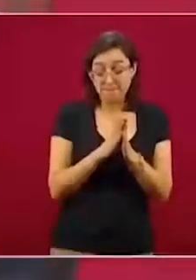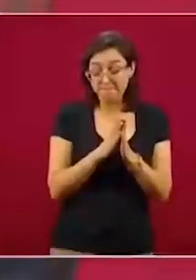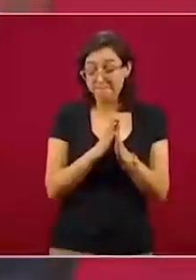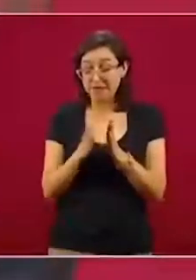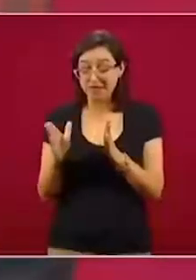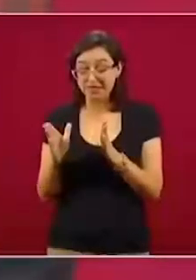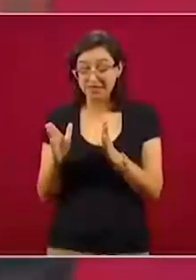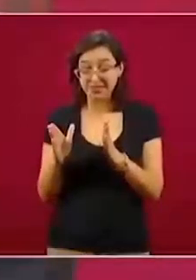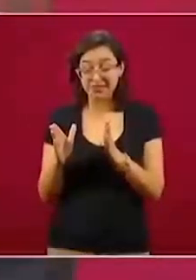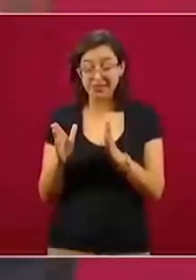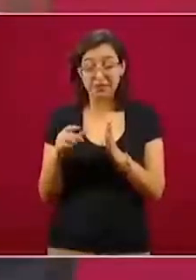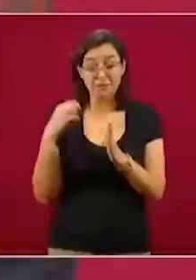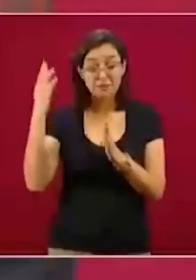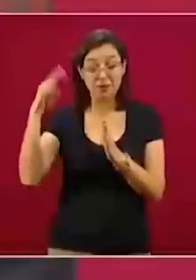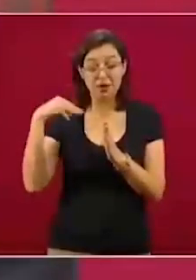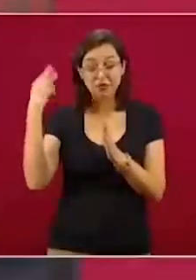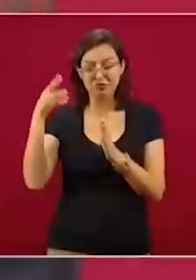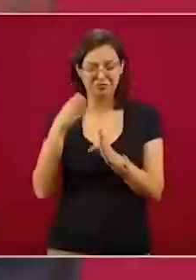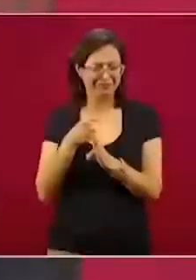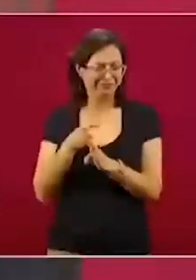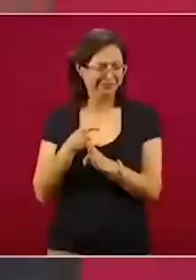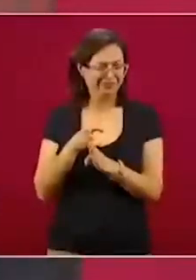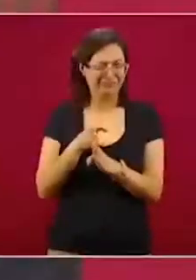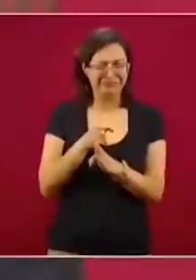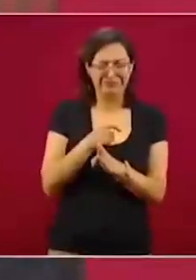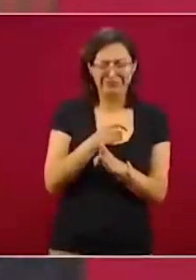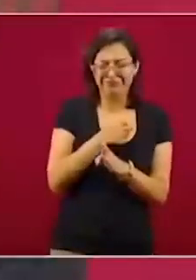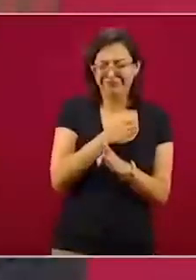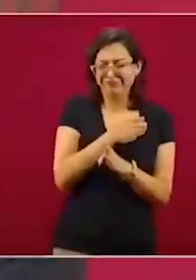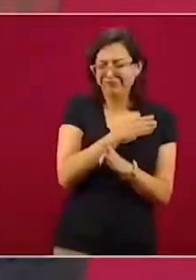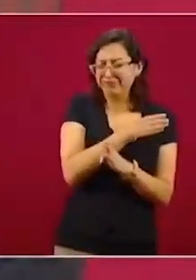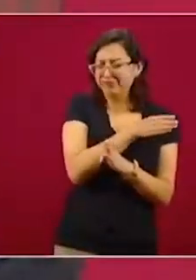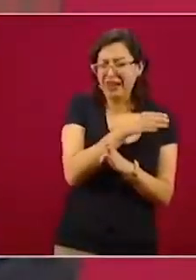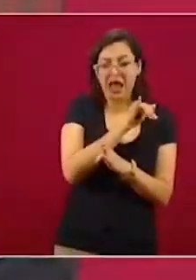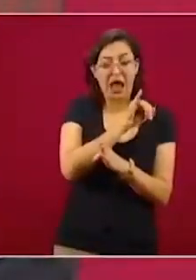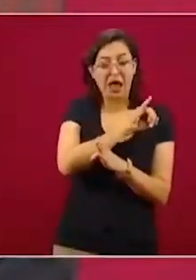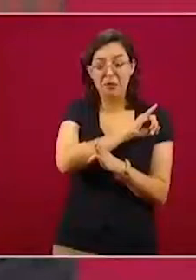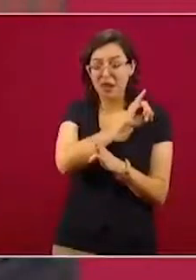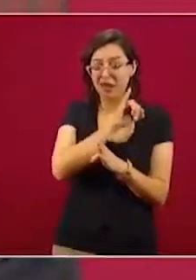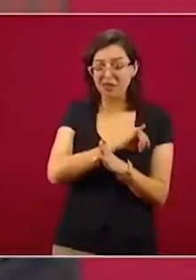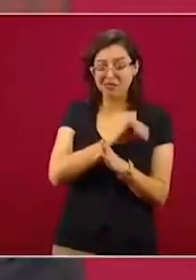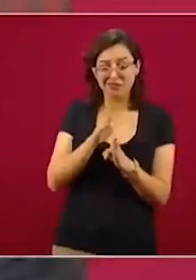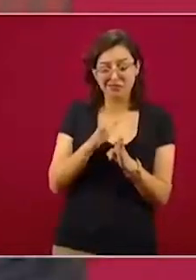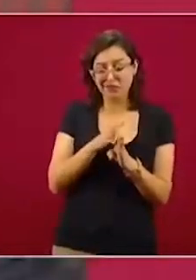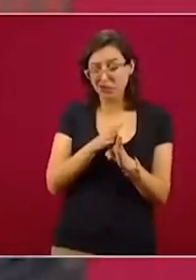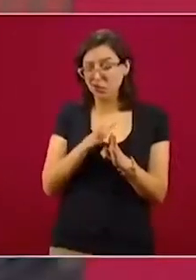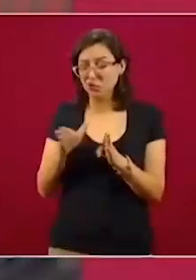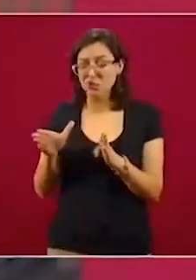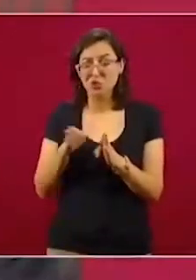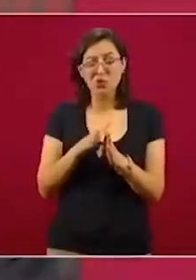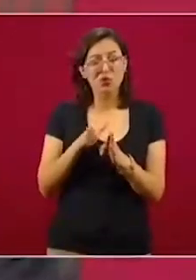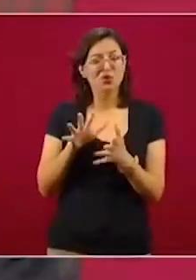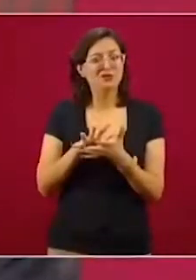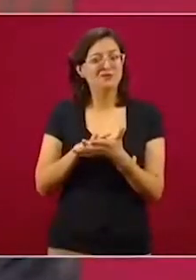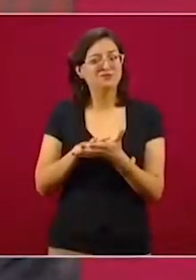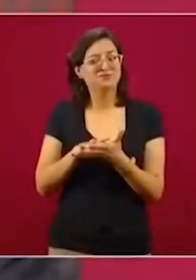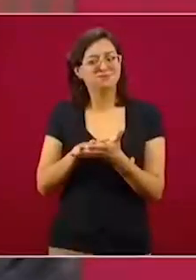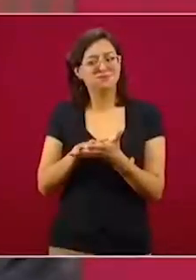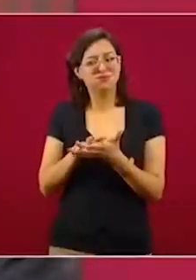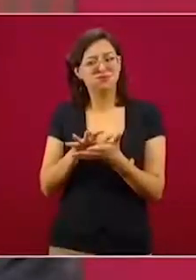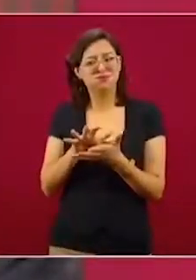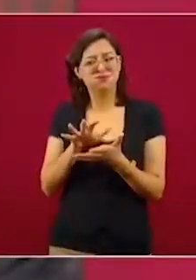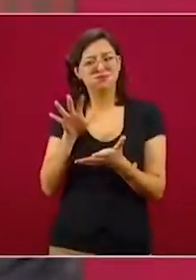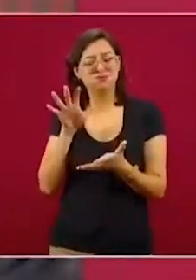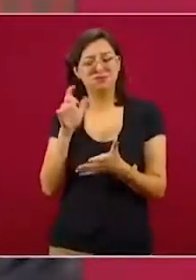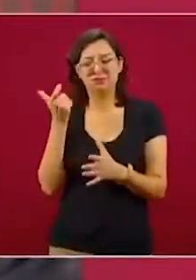de más remesas y ya habíamos empezado a